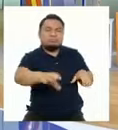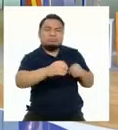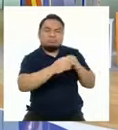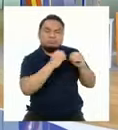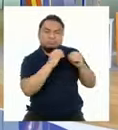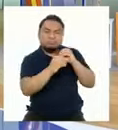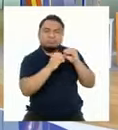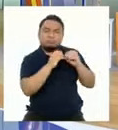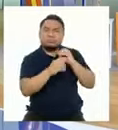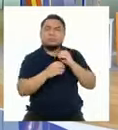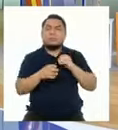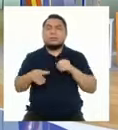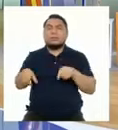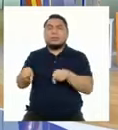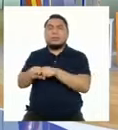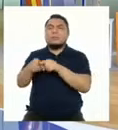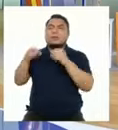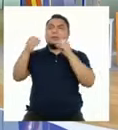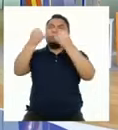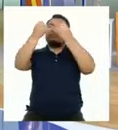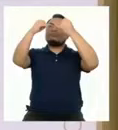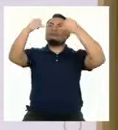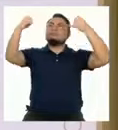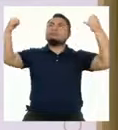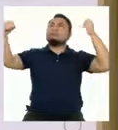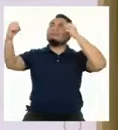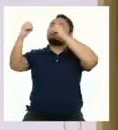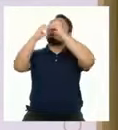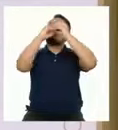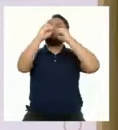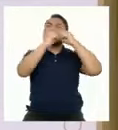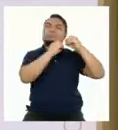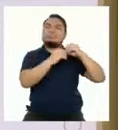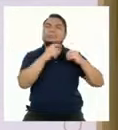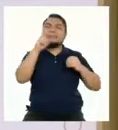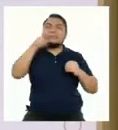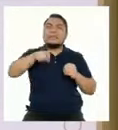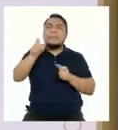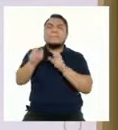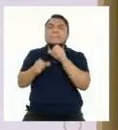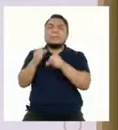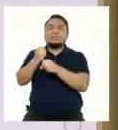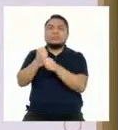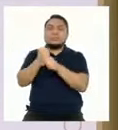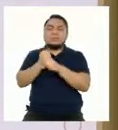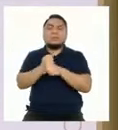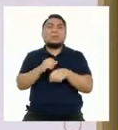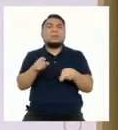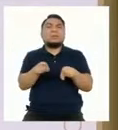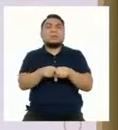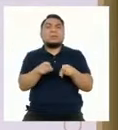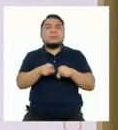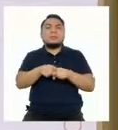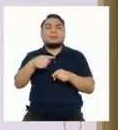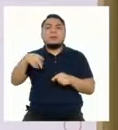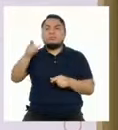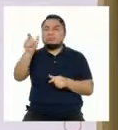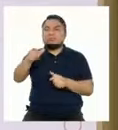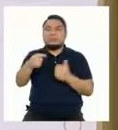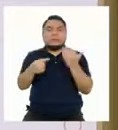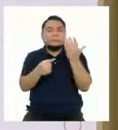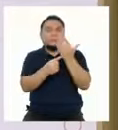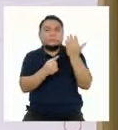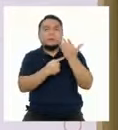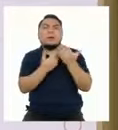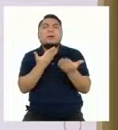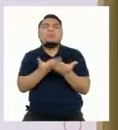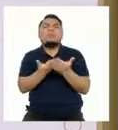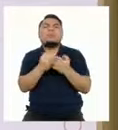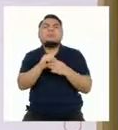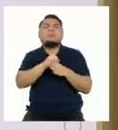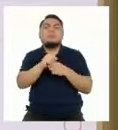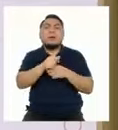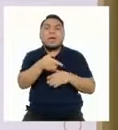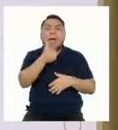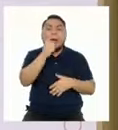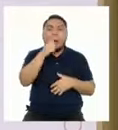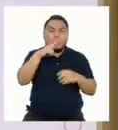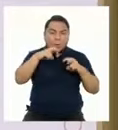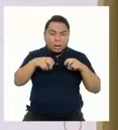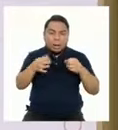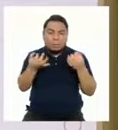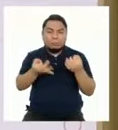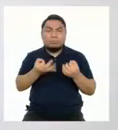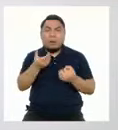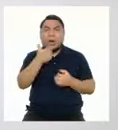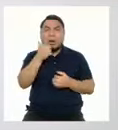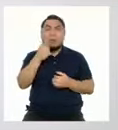para la instalación y cableado. También está el trabajo de los varios técnicos que hacen las pruebas de la calidad del agua